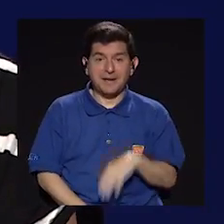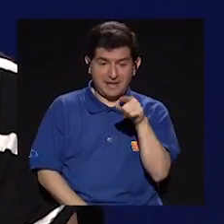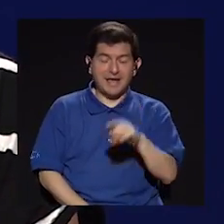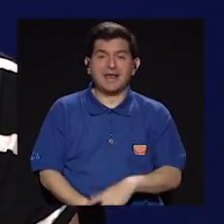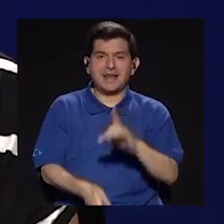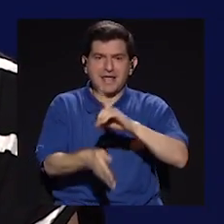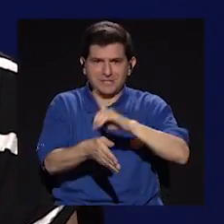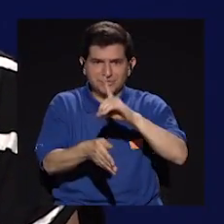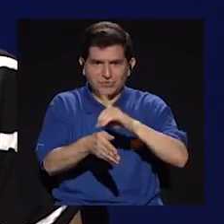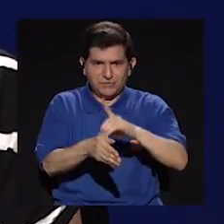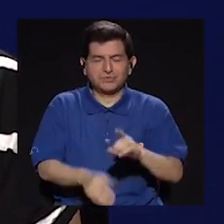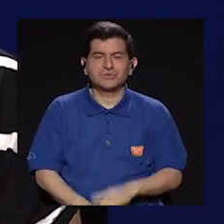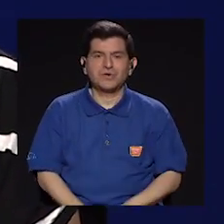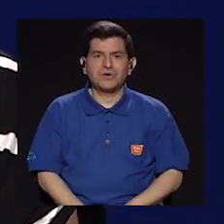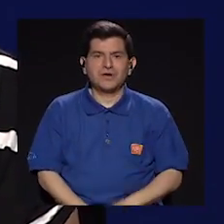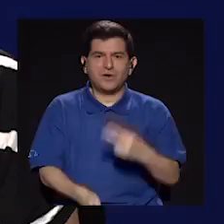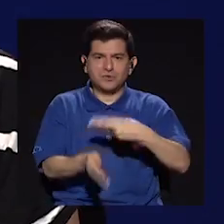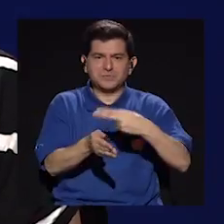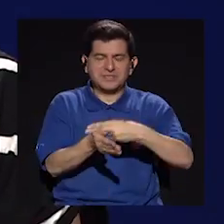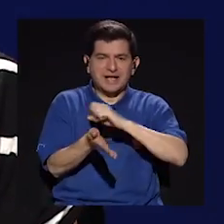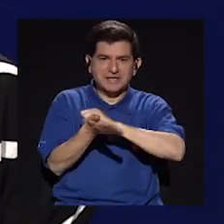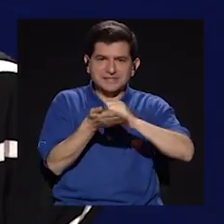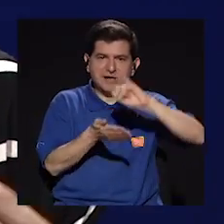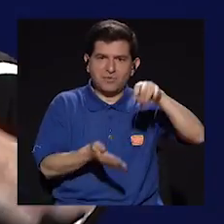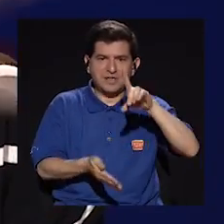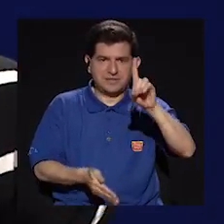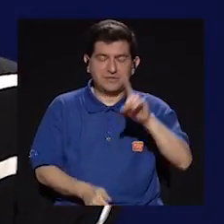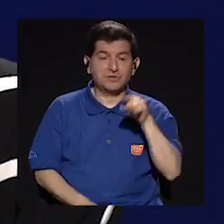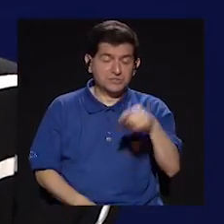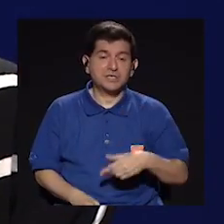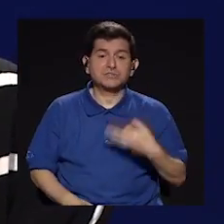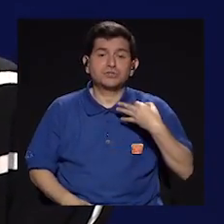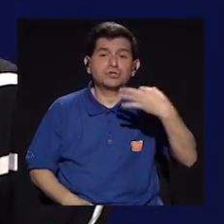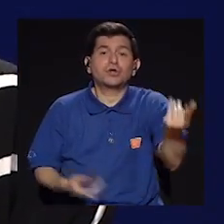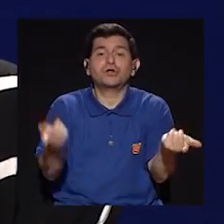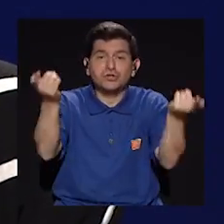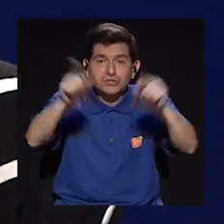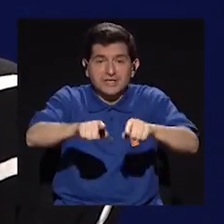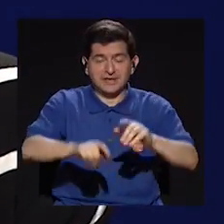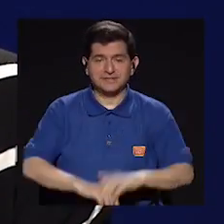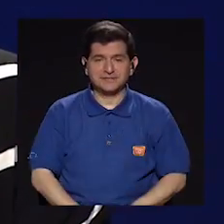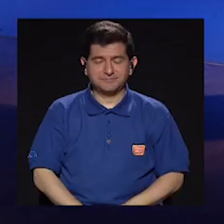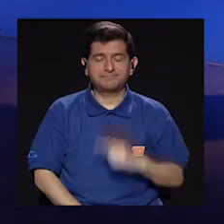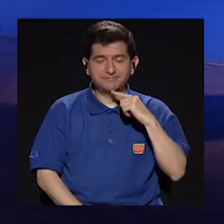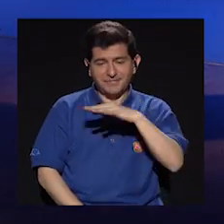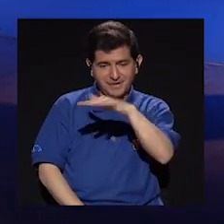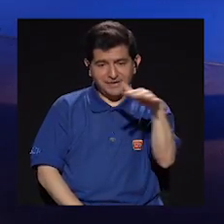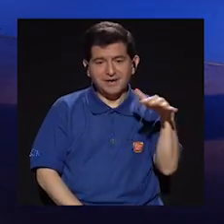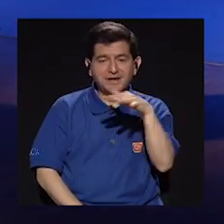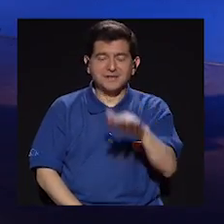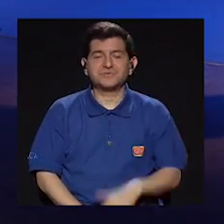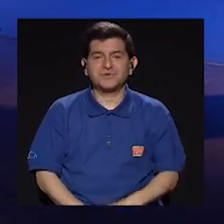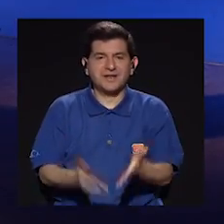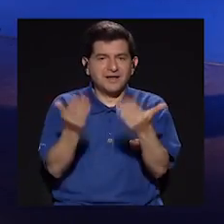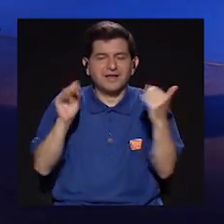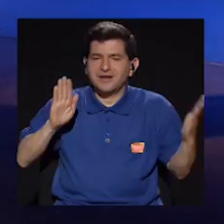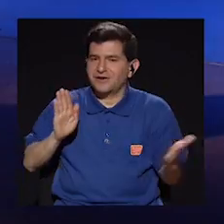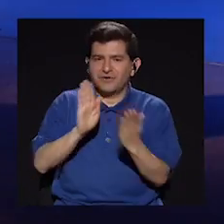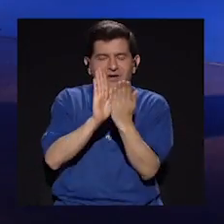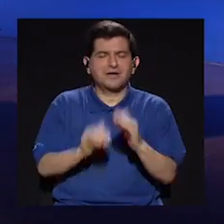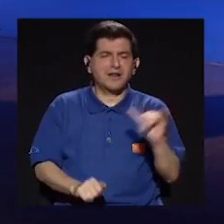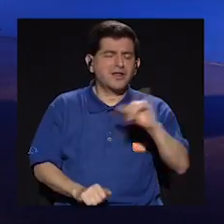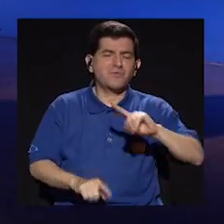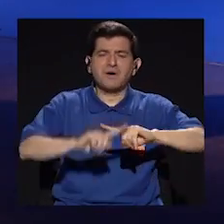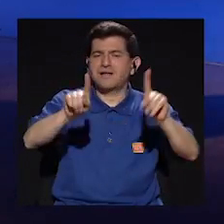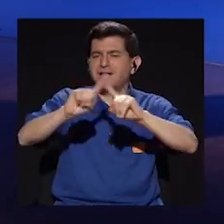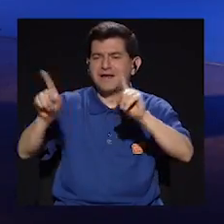ginecólogo, es obstetra en el San Juan de Dios. Y esto es de todos los días, ¿verdad? Sí, es una realidad que no queremos